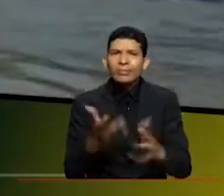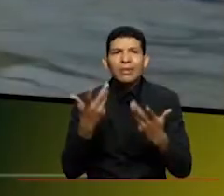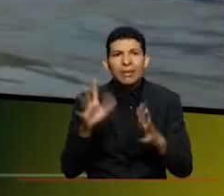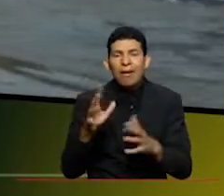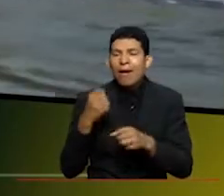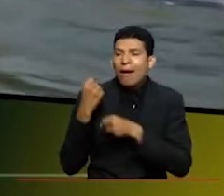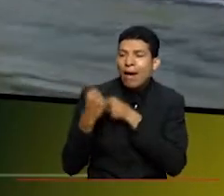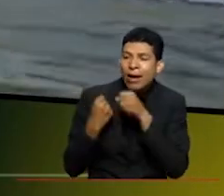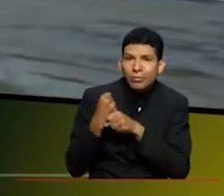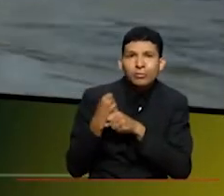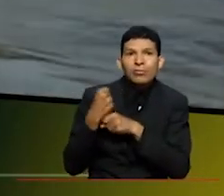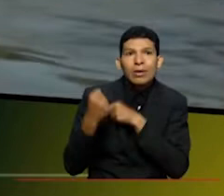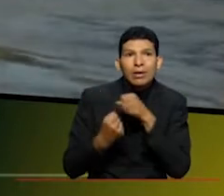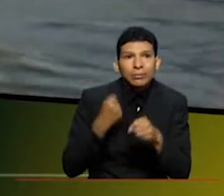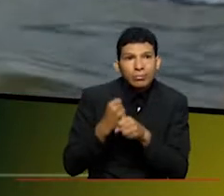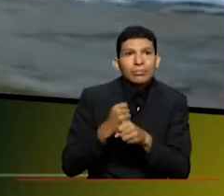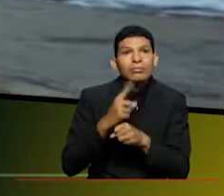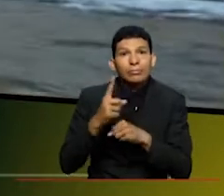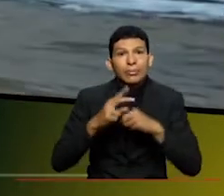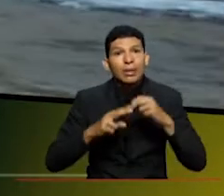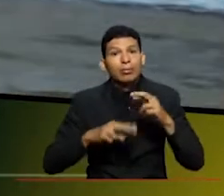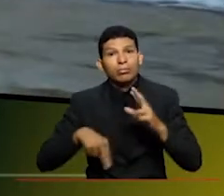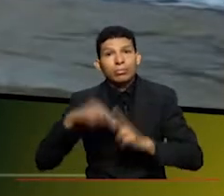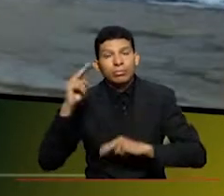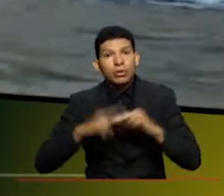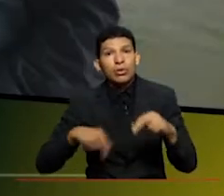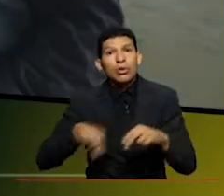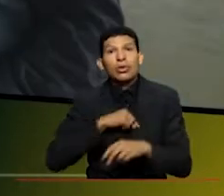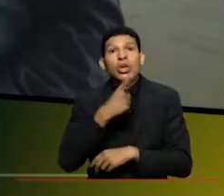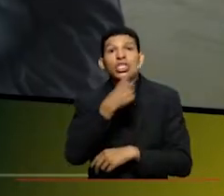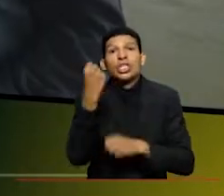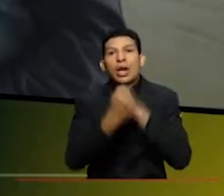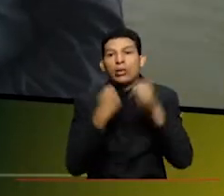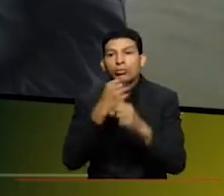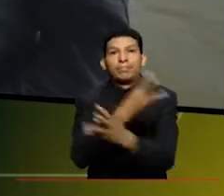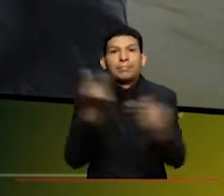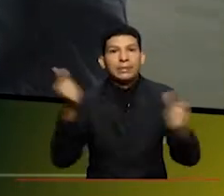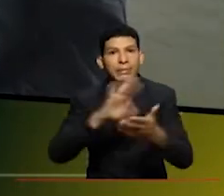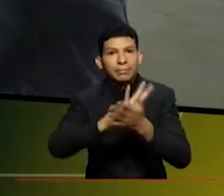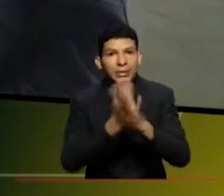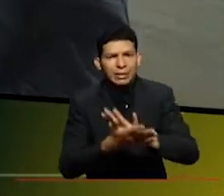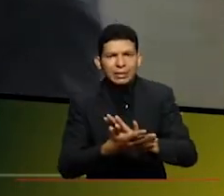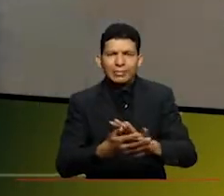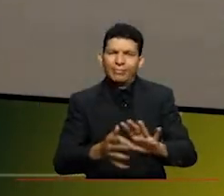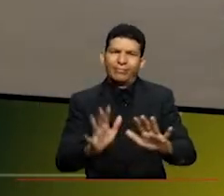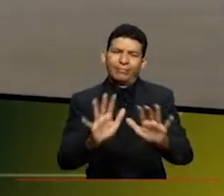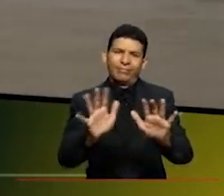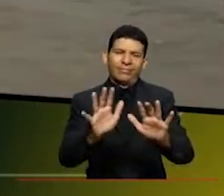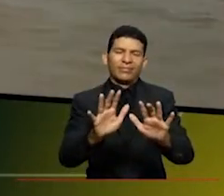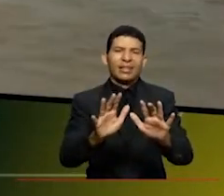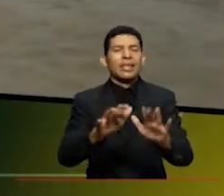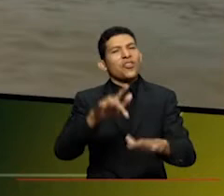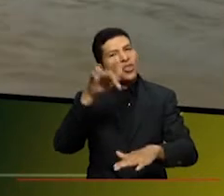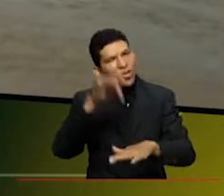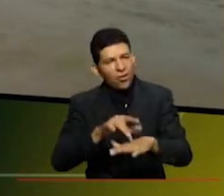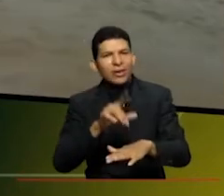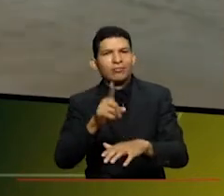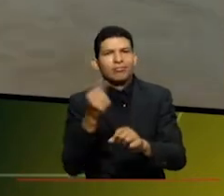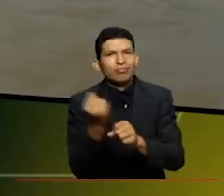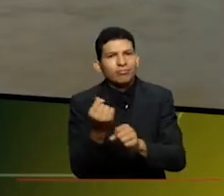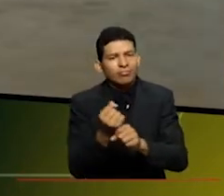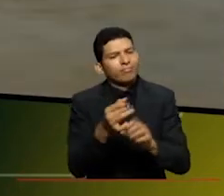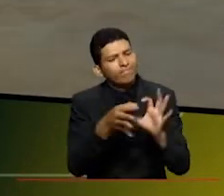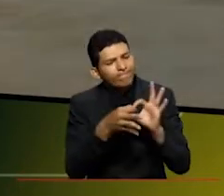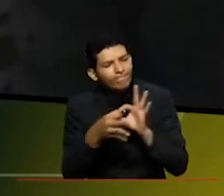milenios de construcción y nosotros en menos de 100 años lo estamos acabando es un absurdo entonces nos toca trabajar